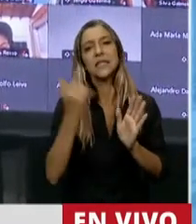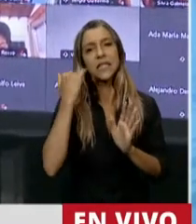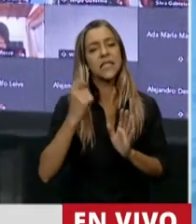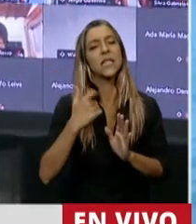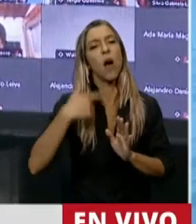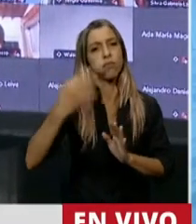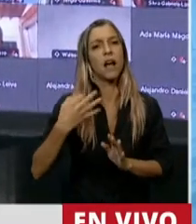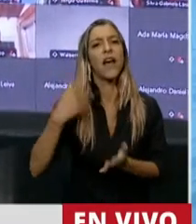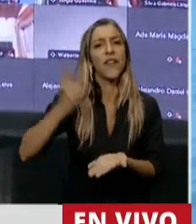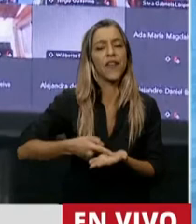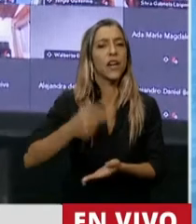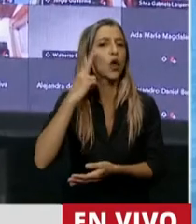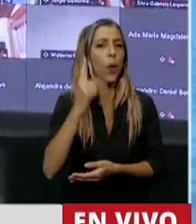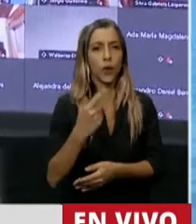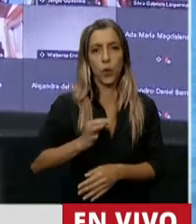decreto 91 del 2009.